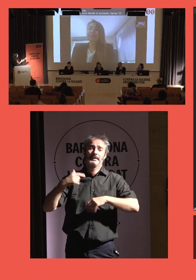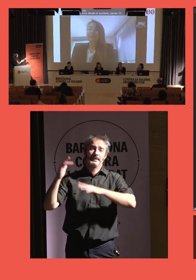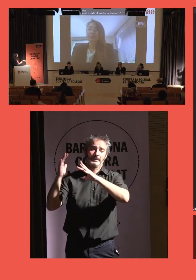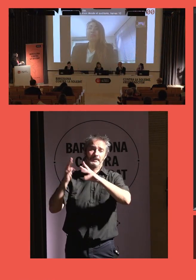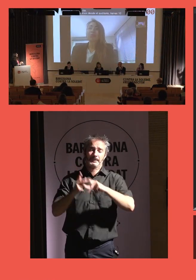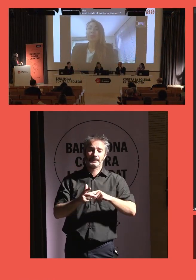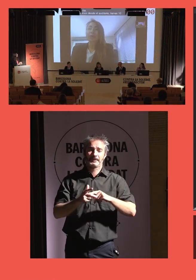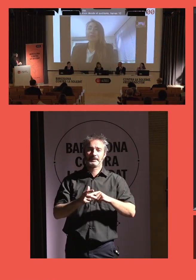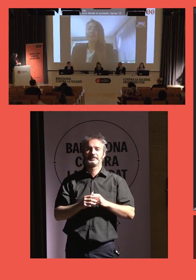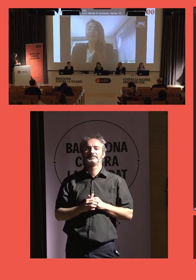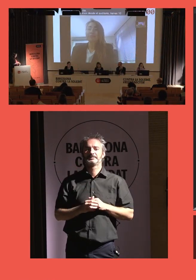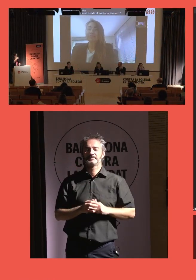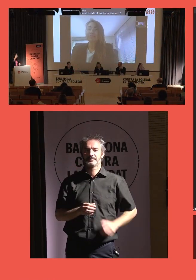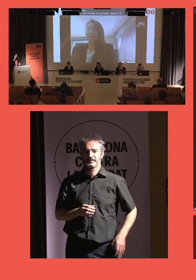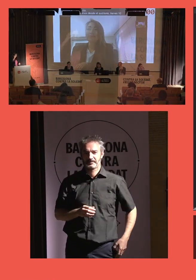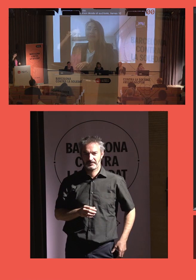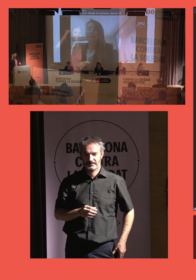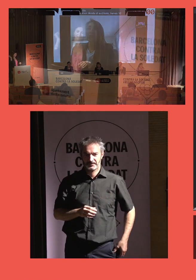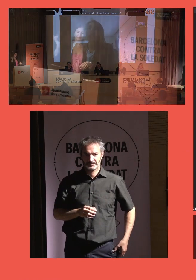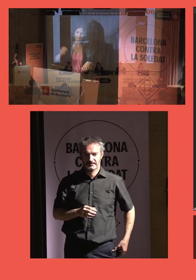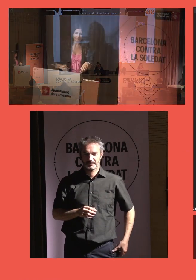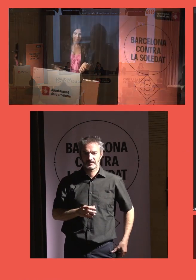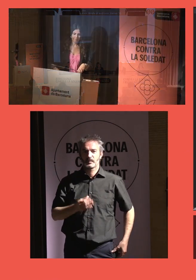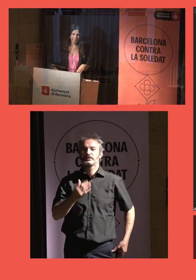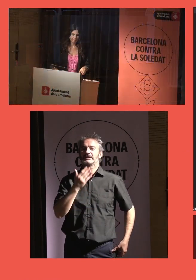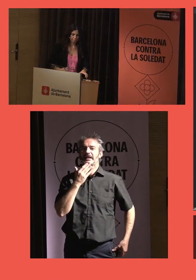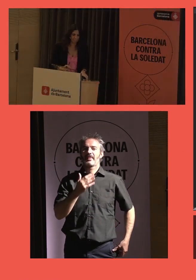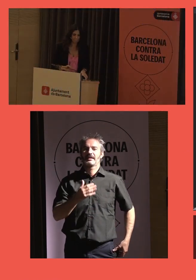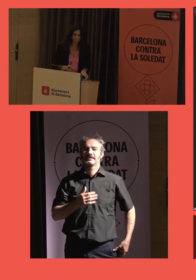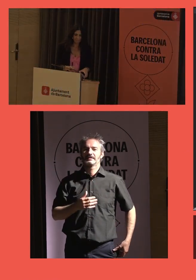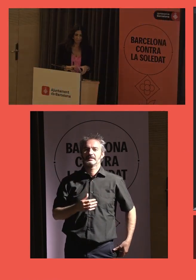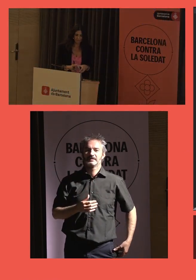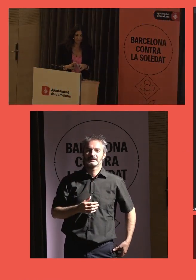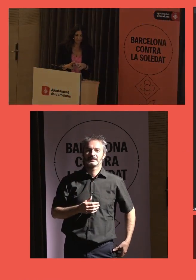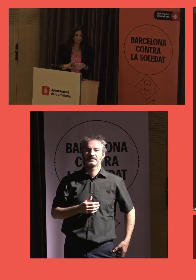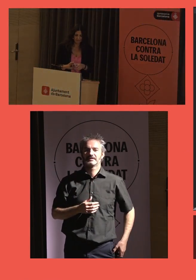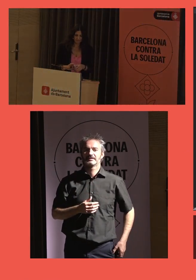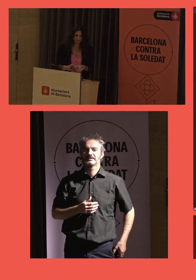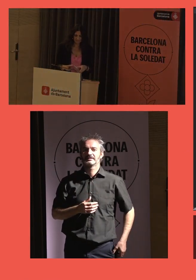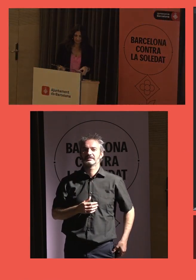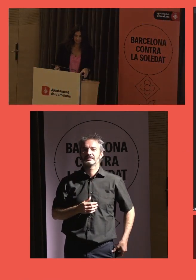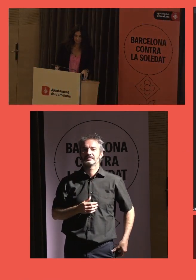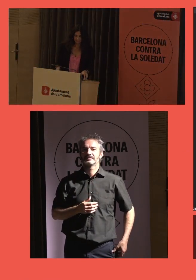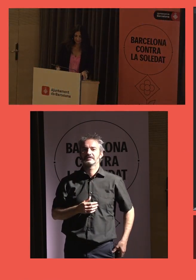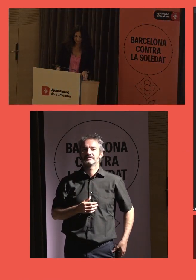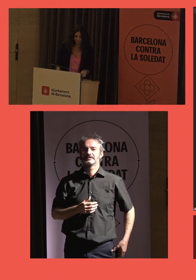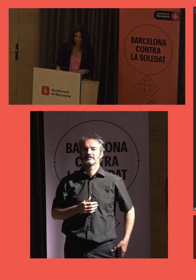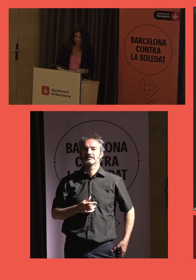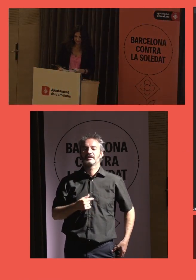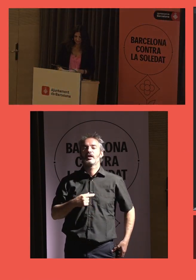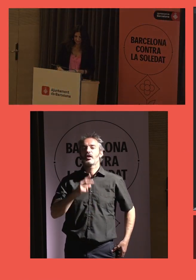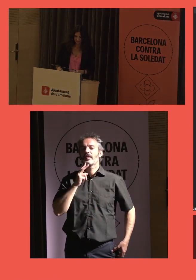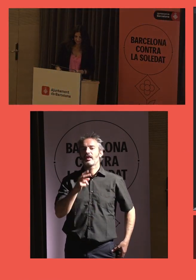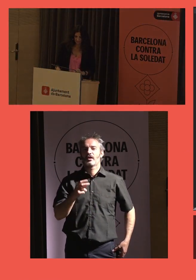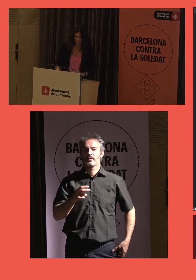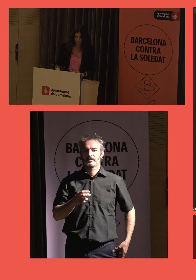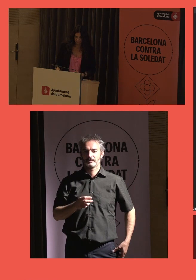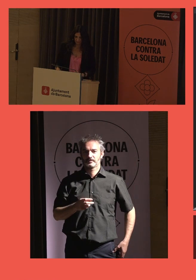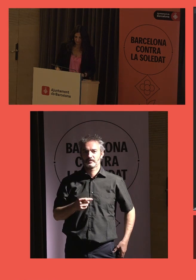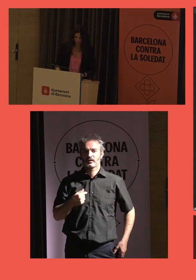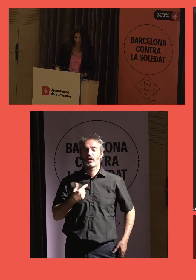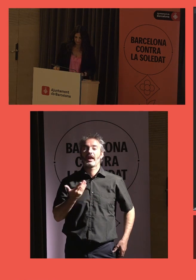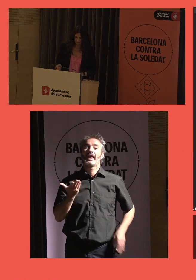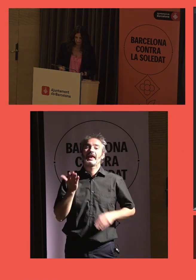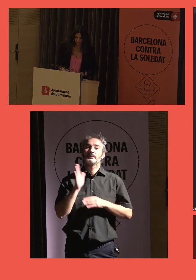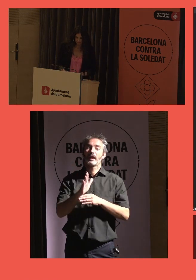este proyecto tan interesante. Muchísimas gracias. Bueno, primero más quería agradecer al Ayuntamiento de Barcelona la oportunidad de presentar y